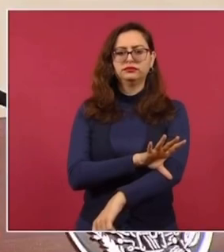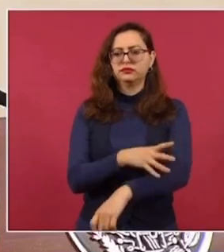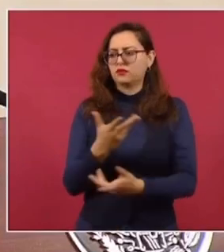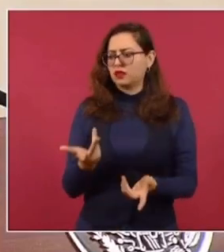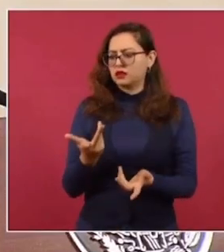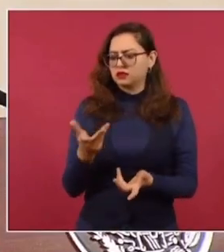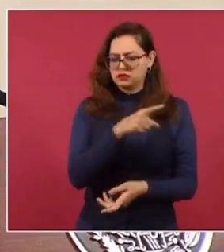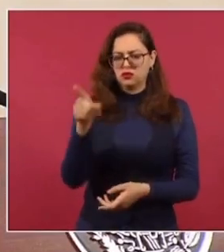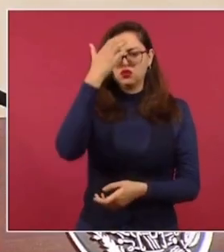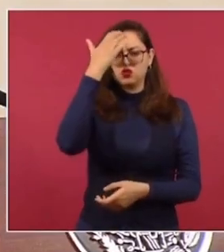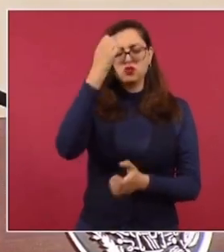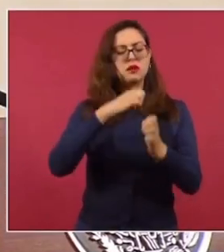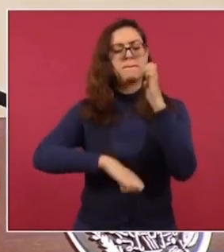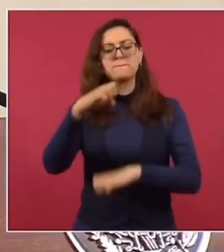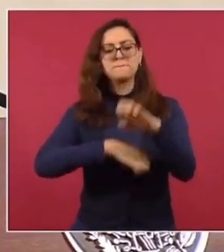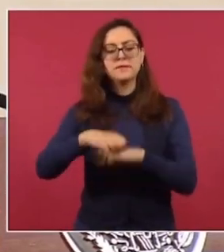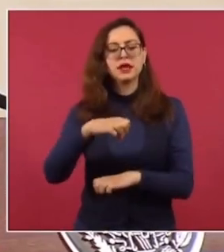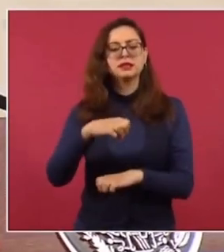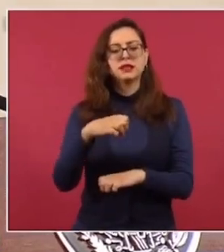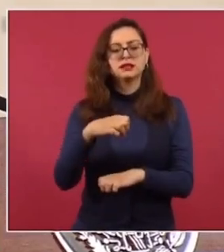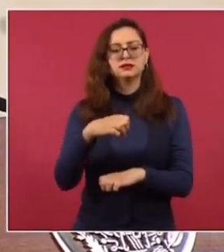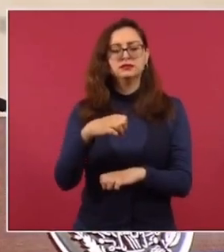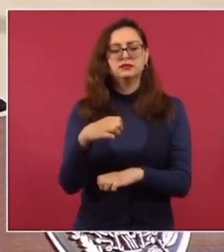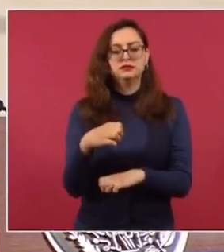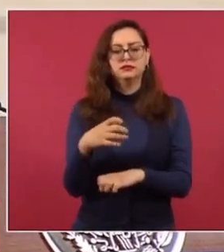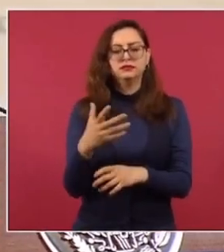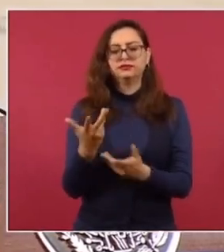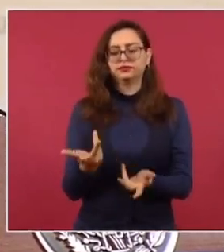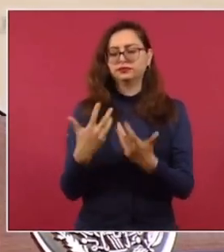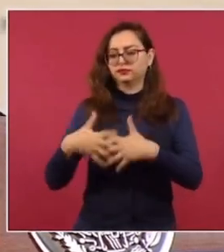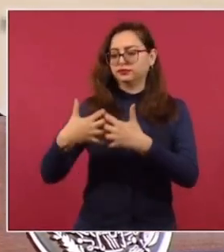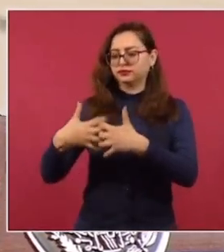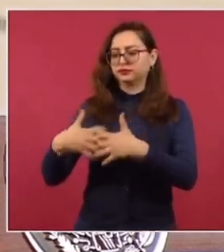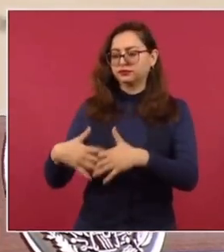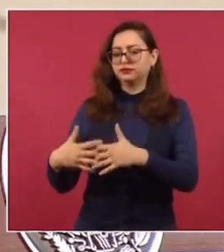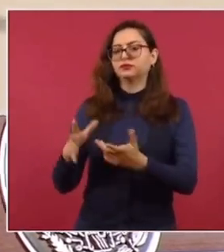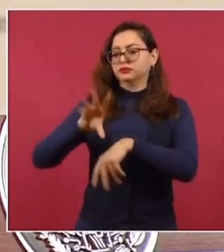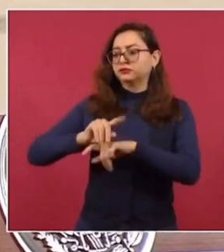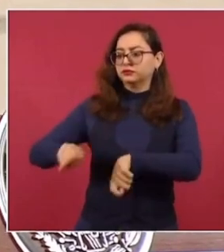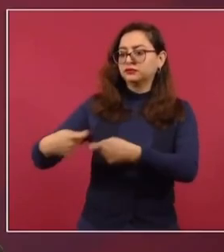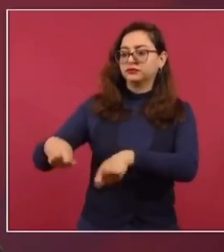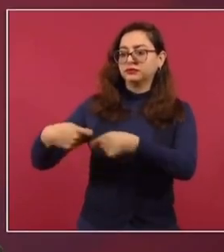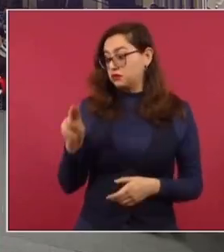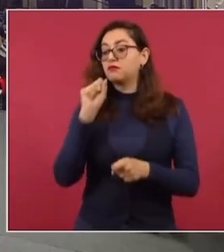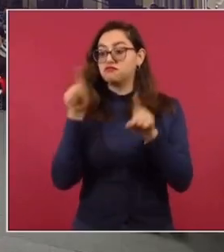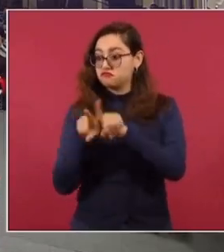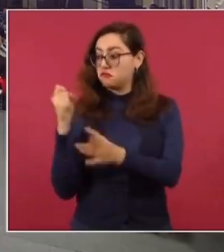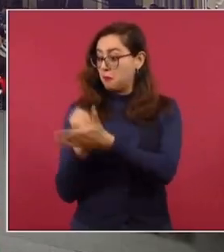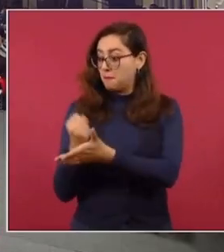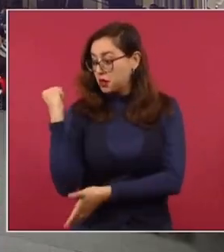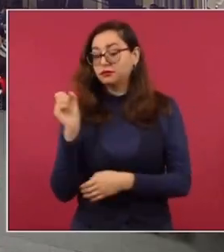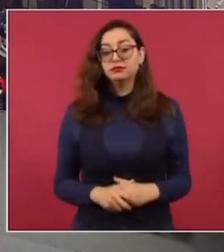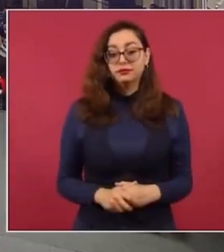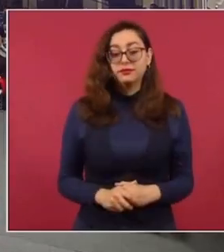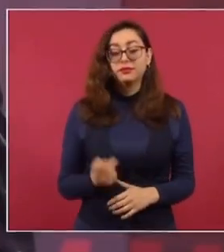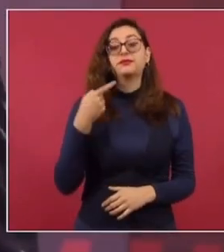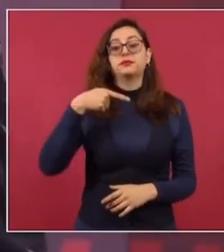se trata de estas empresas que recibieron permiso, concesiones de autobasto. Sin embargo,